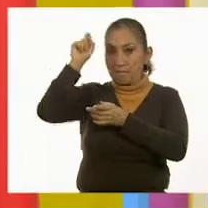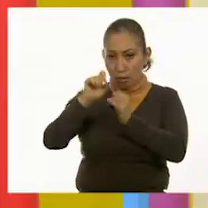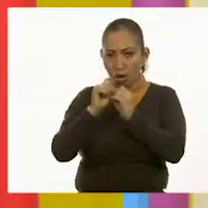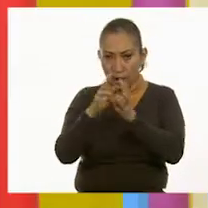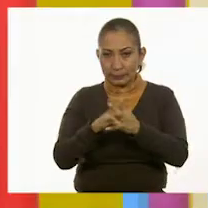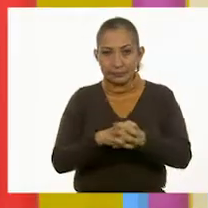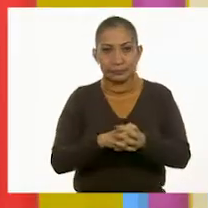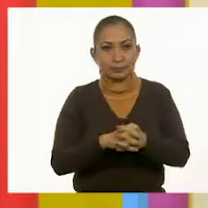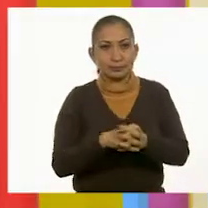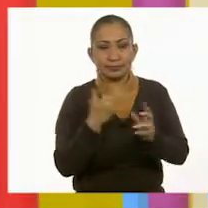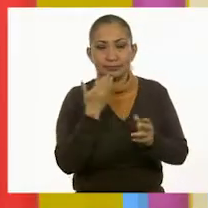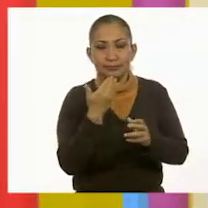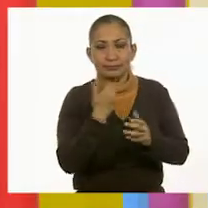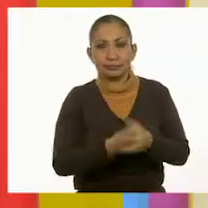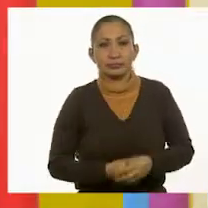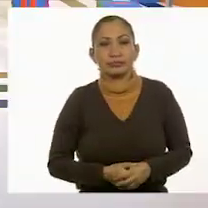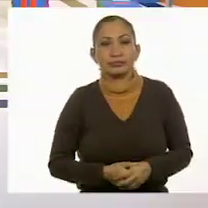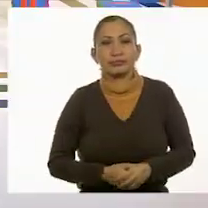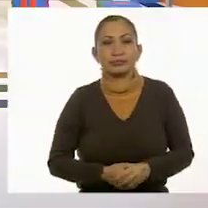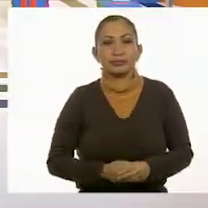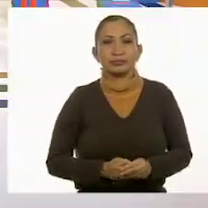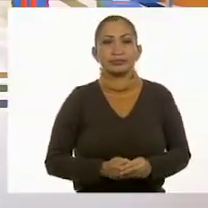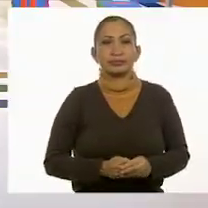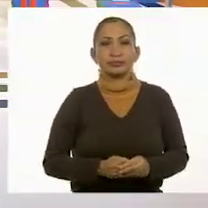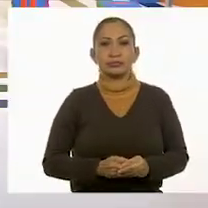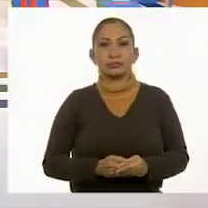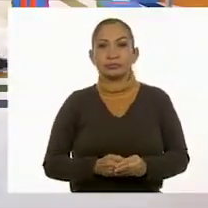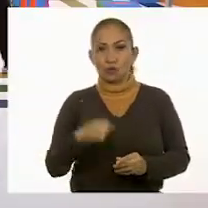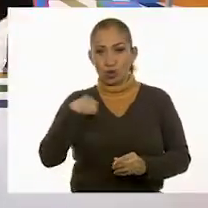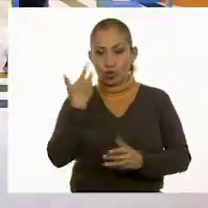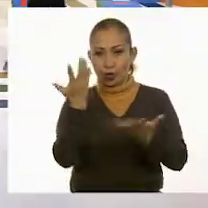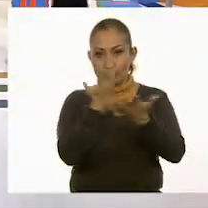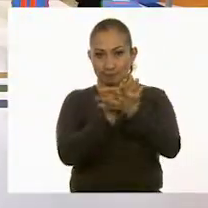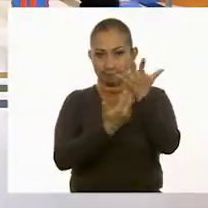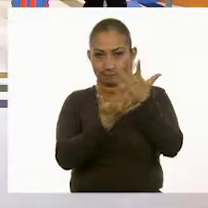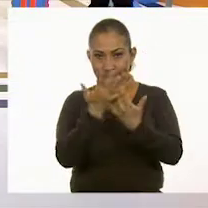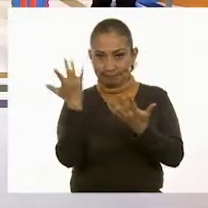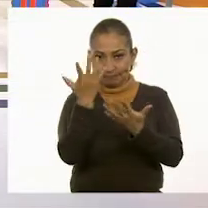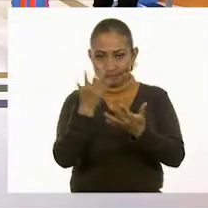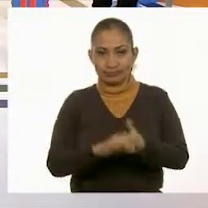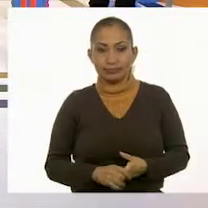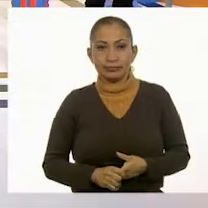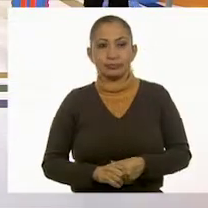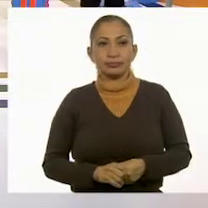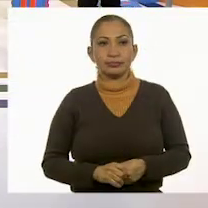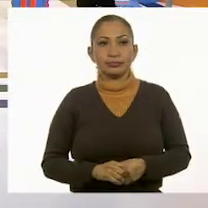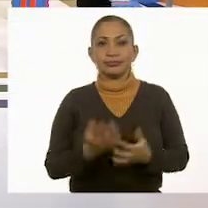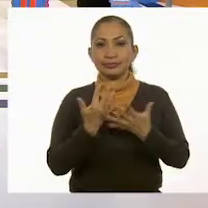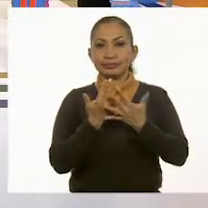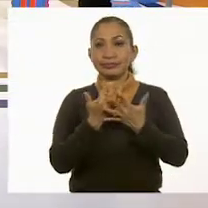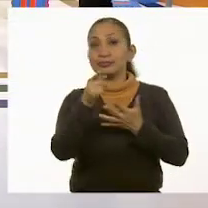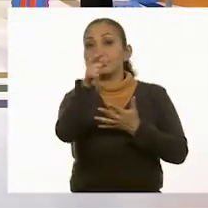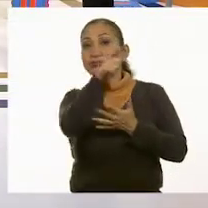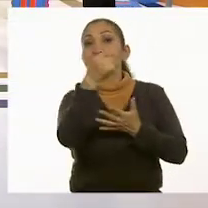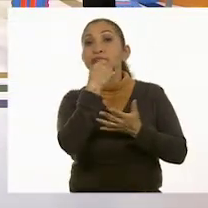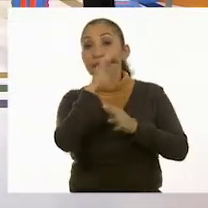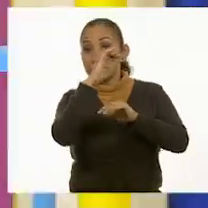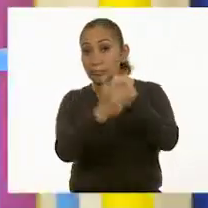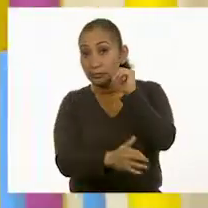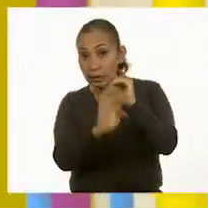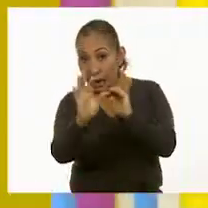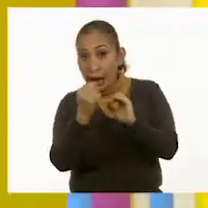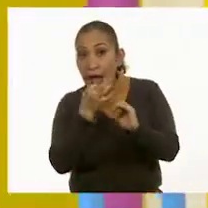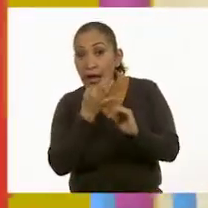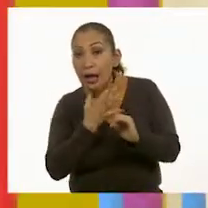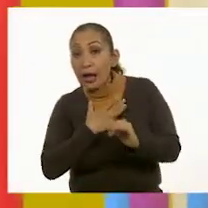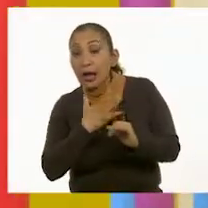De acuerdo, muy bien. Bien. Bueno, entonces ahora me paso al pizarrón. Claro. Vamos a esperar a que nuestros niños y niñas en